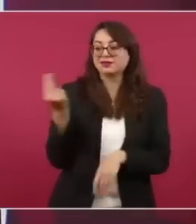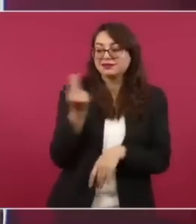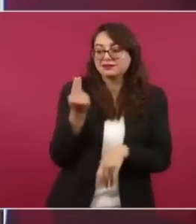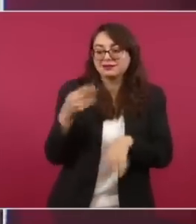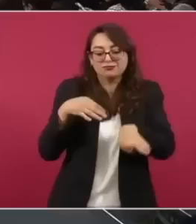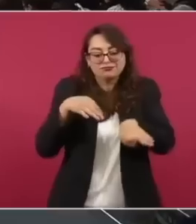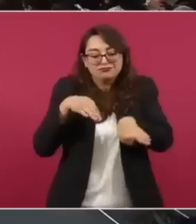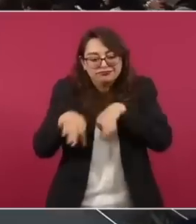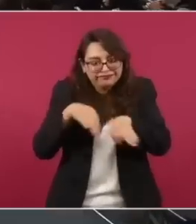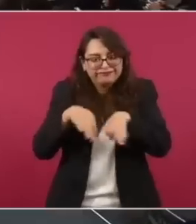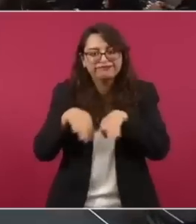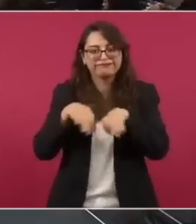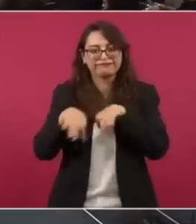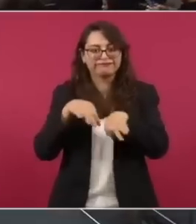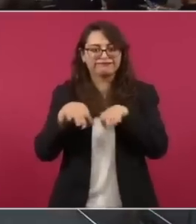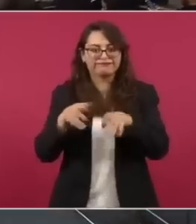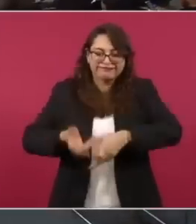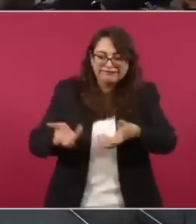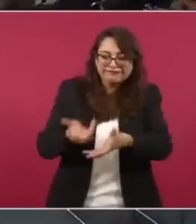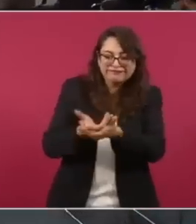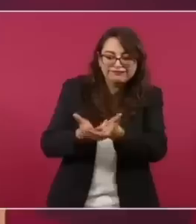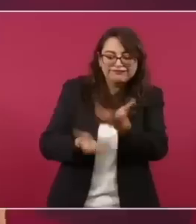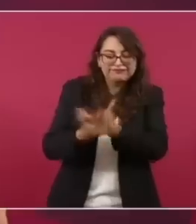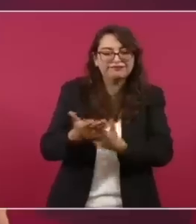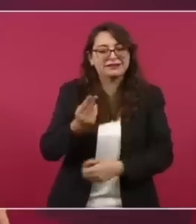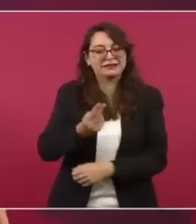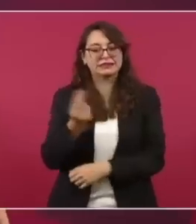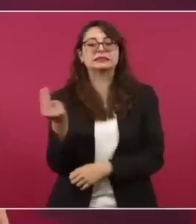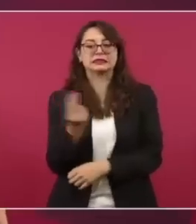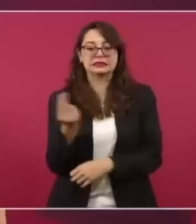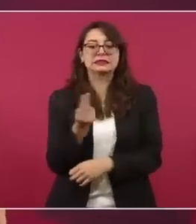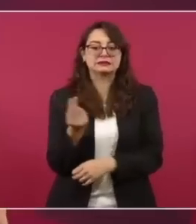en el país ahora.